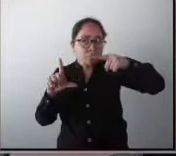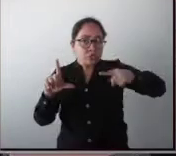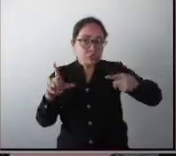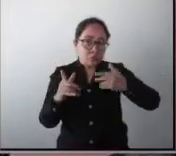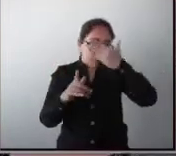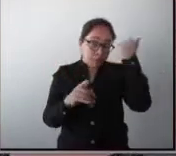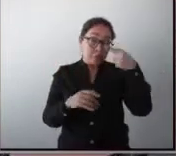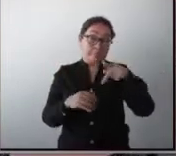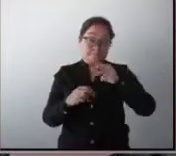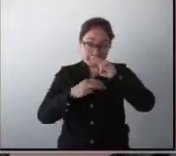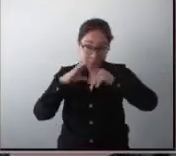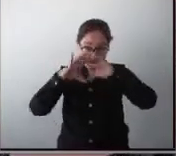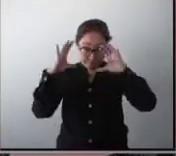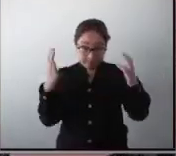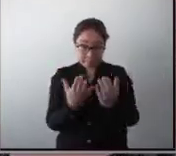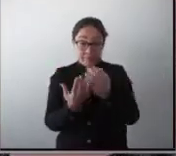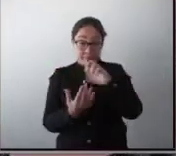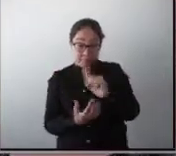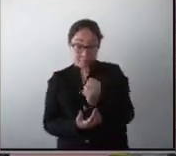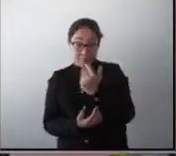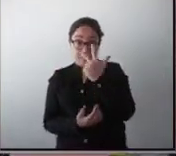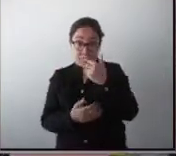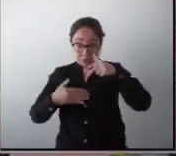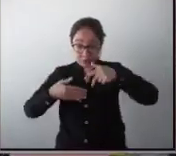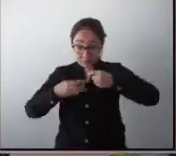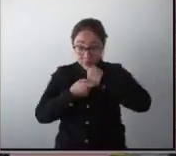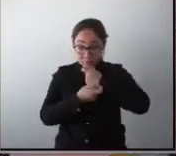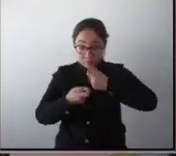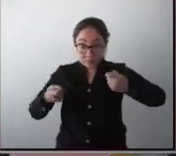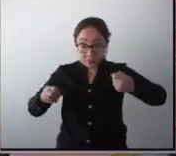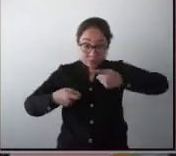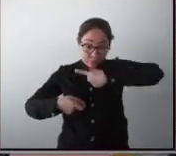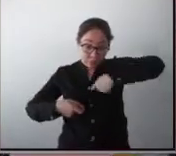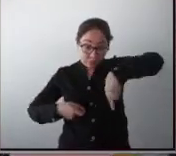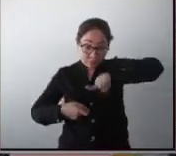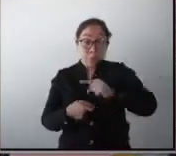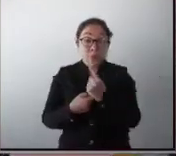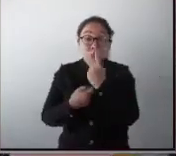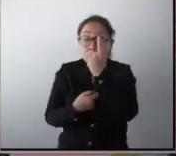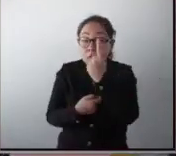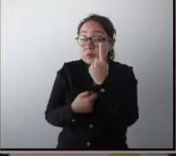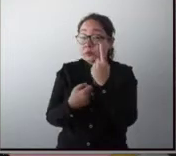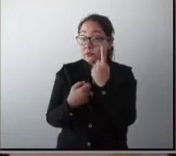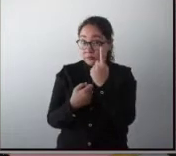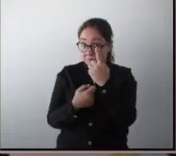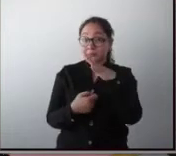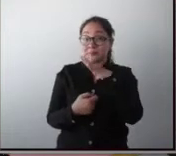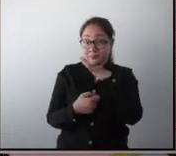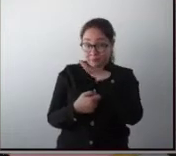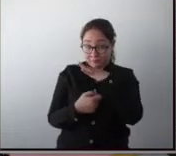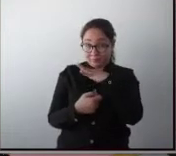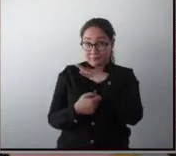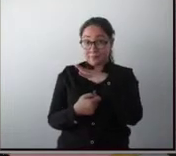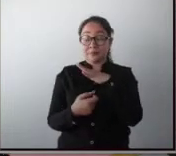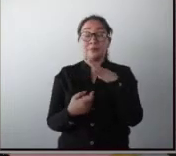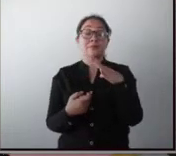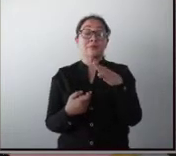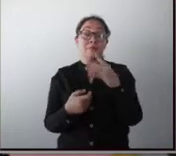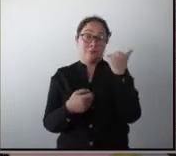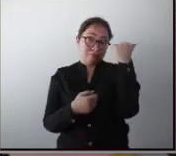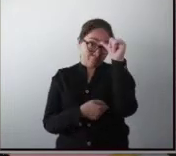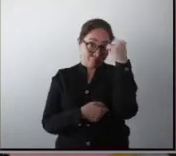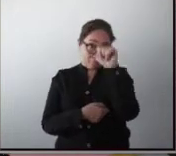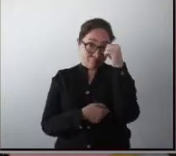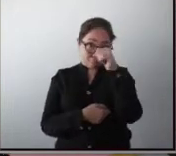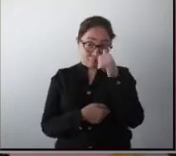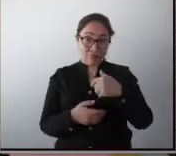68 niños, lo cual es altísimo, va a manifestar el autismo. Y